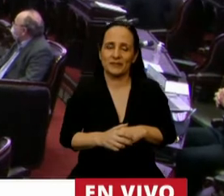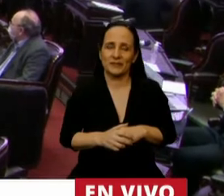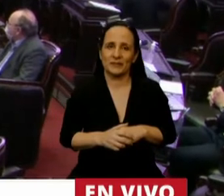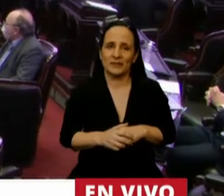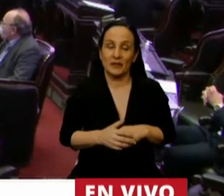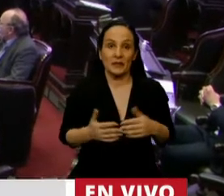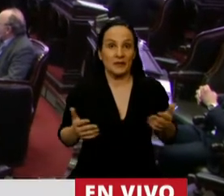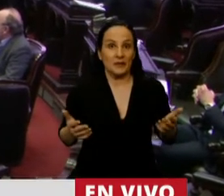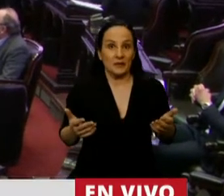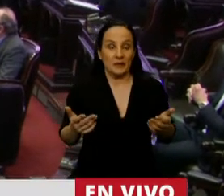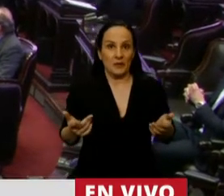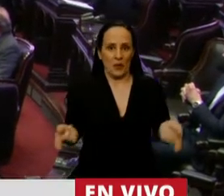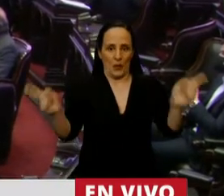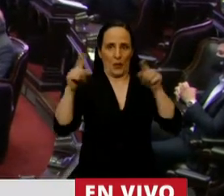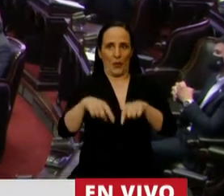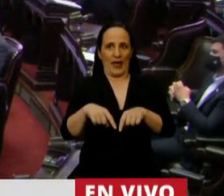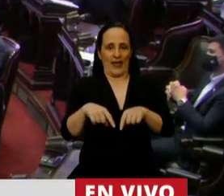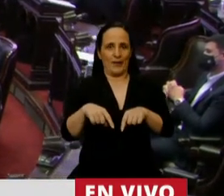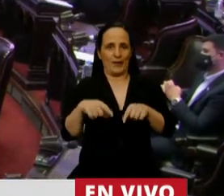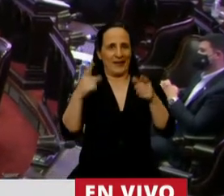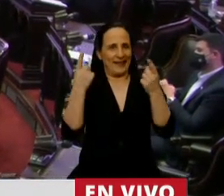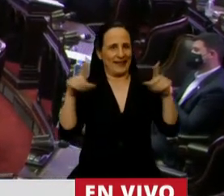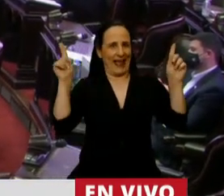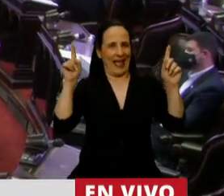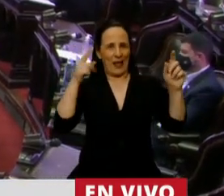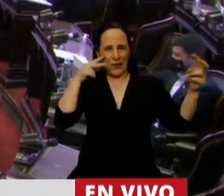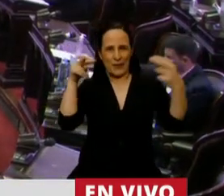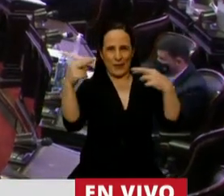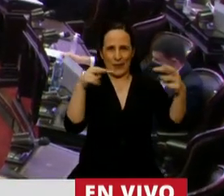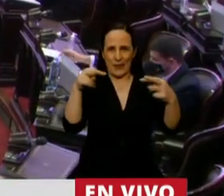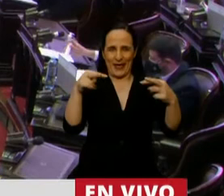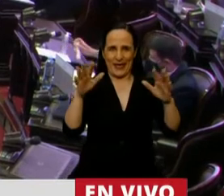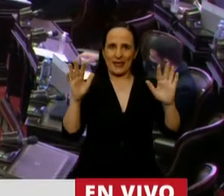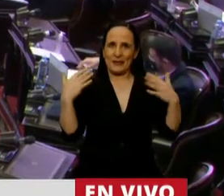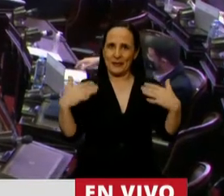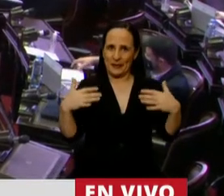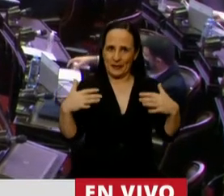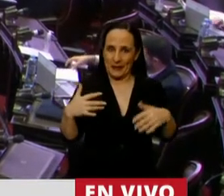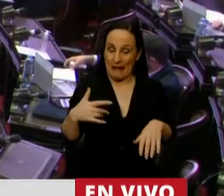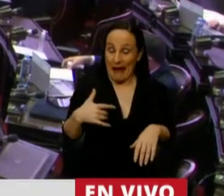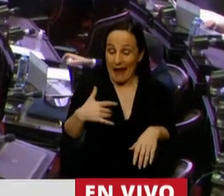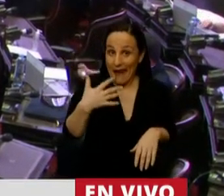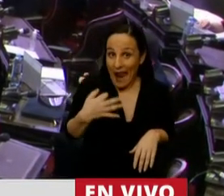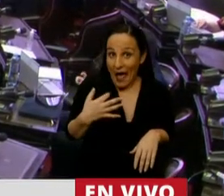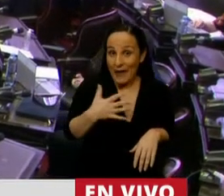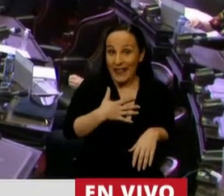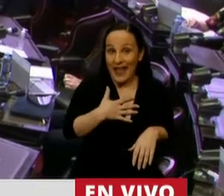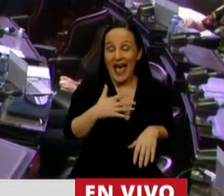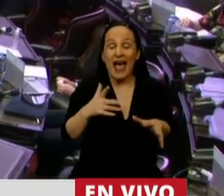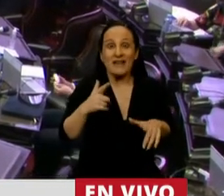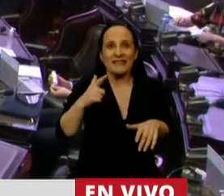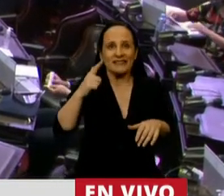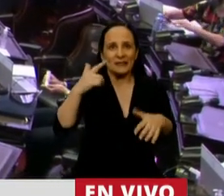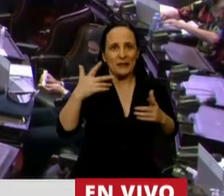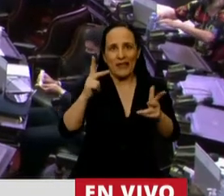Es raro volver a estar acá y verlos a todos. La verdad que se tiene que decir que uno los extraña y